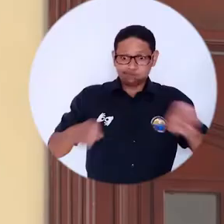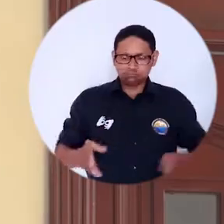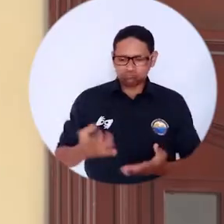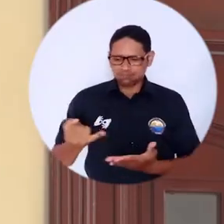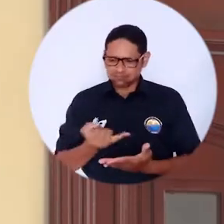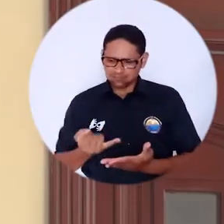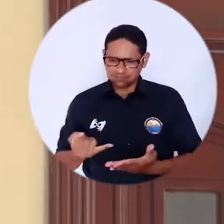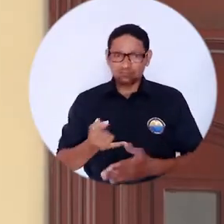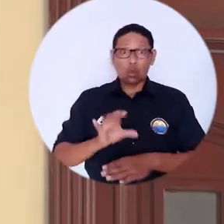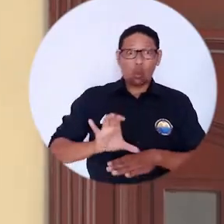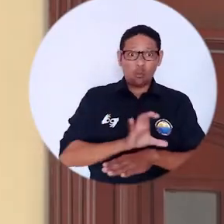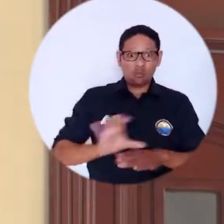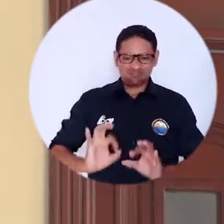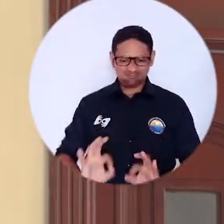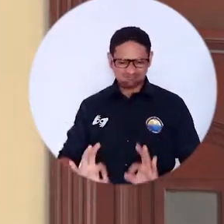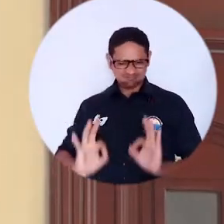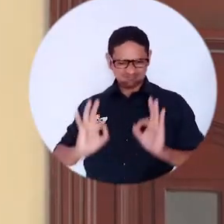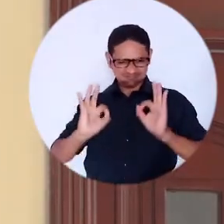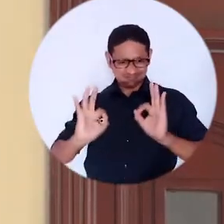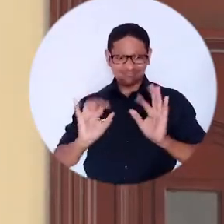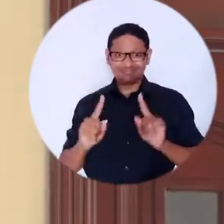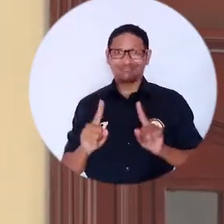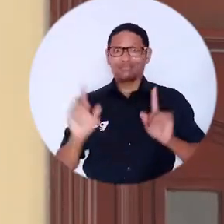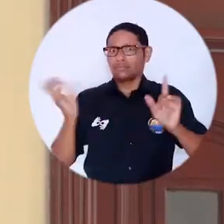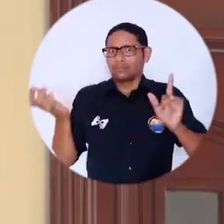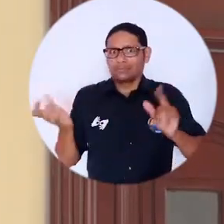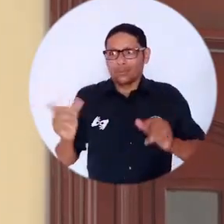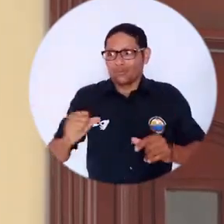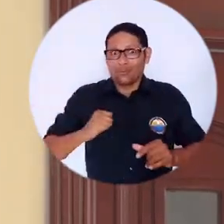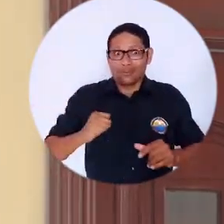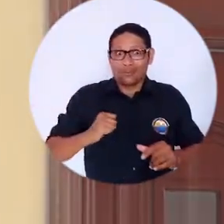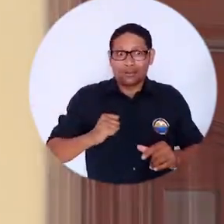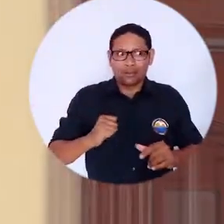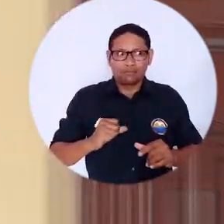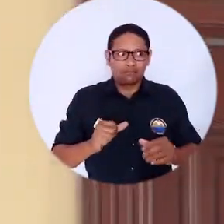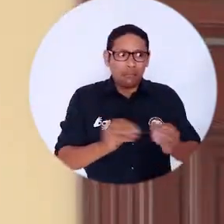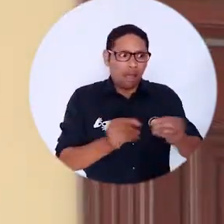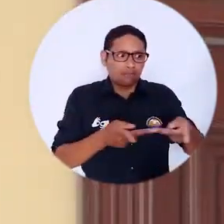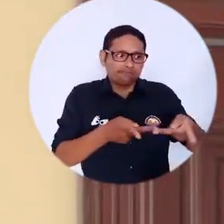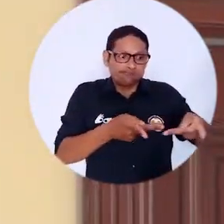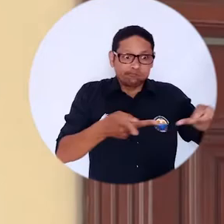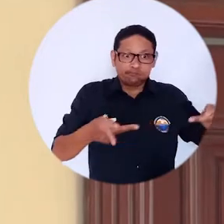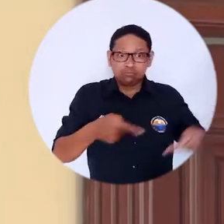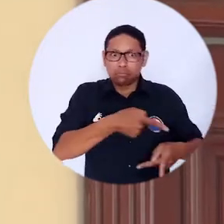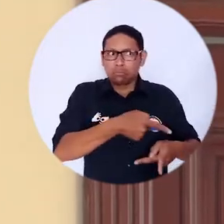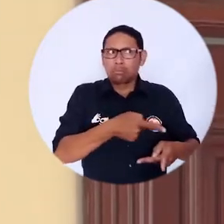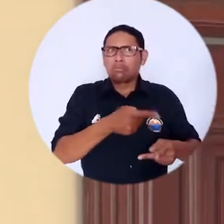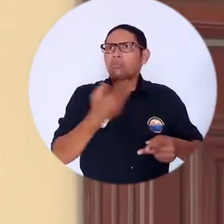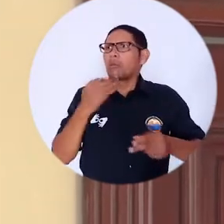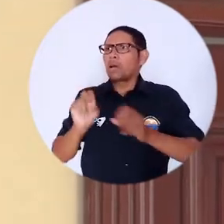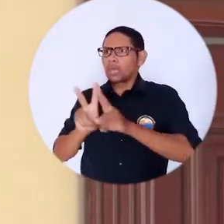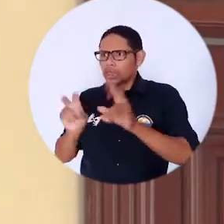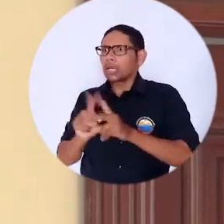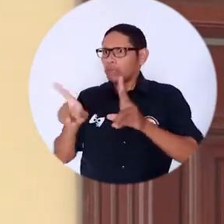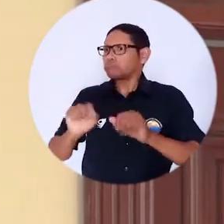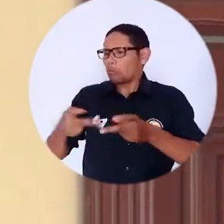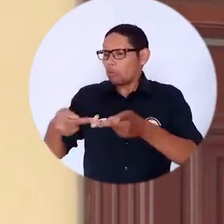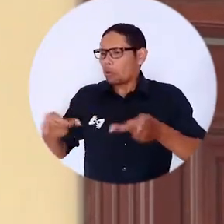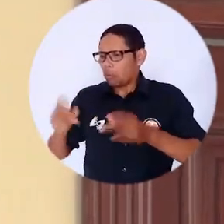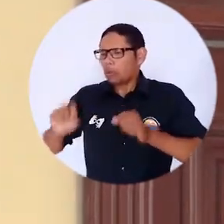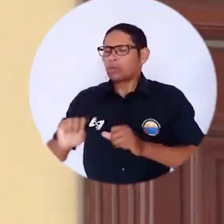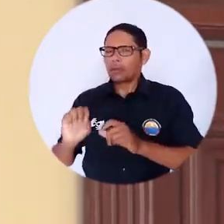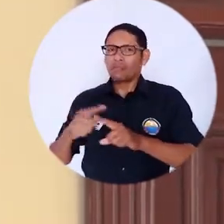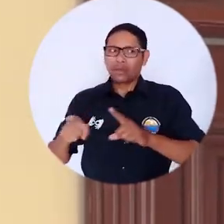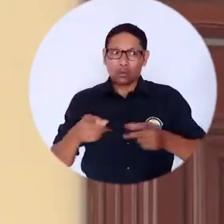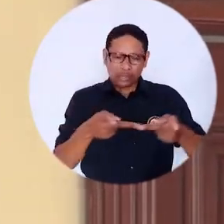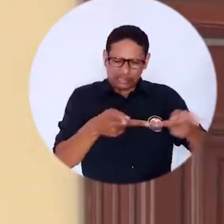mesa de dibujo con un computador de última tecnología para poder aprender diseño de ingeniería? Un salón de clases, está claro que donde haya internet puede haber un salón